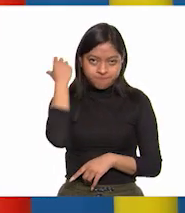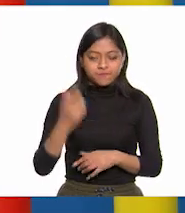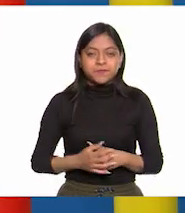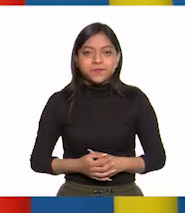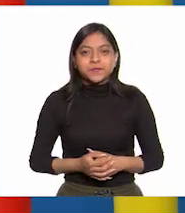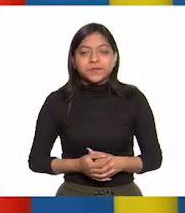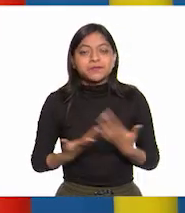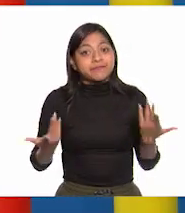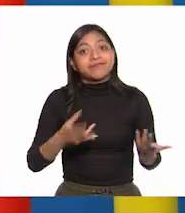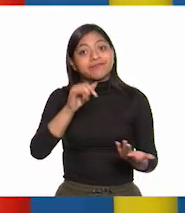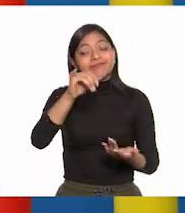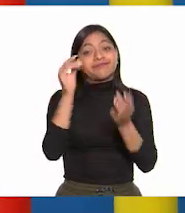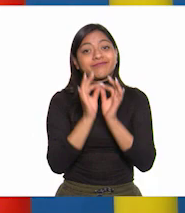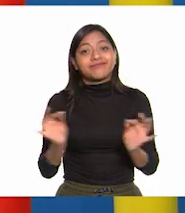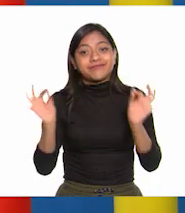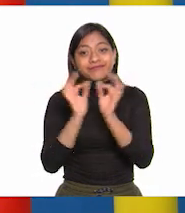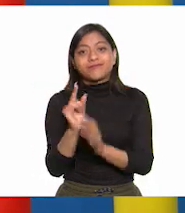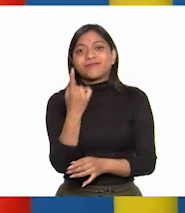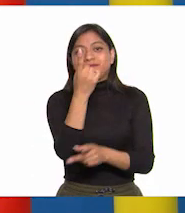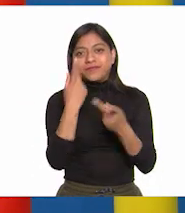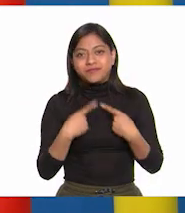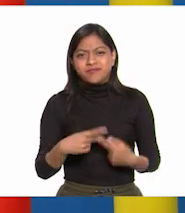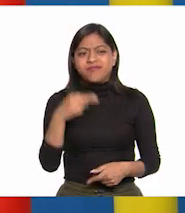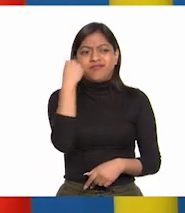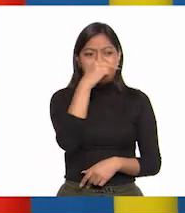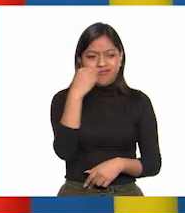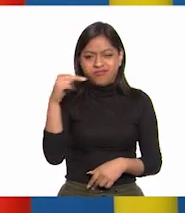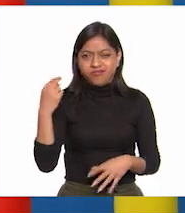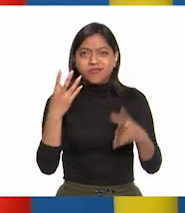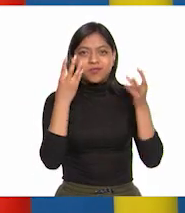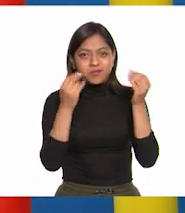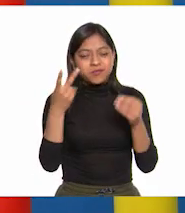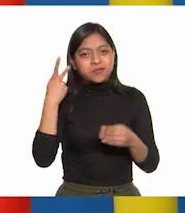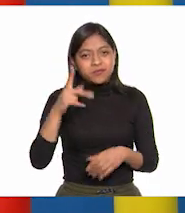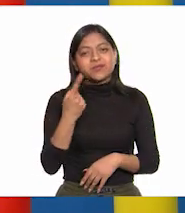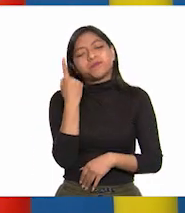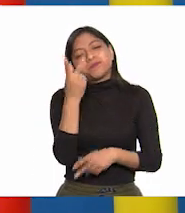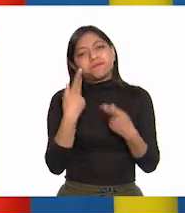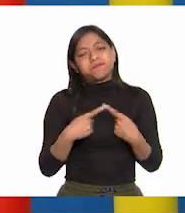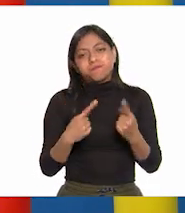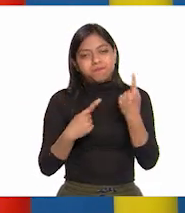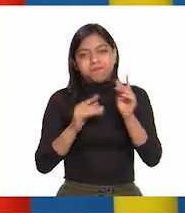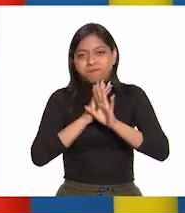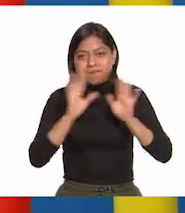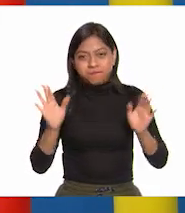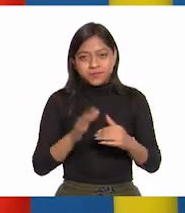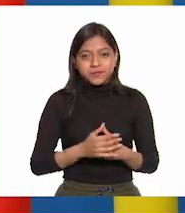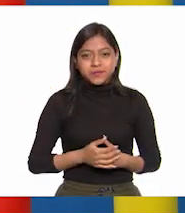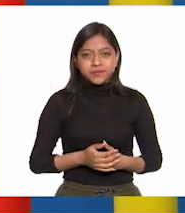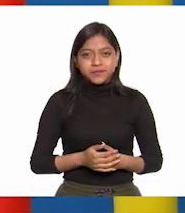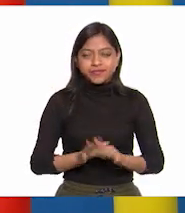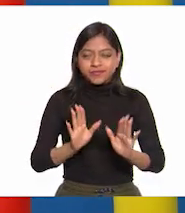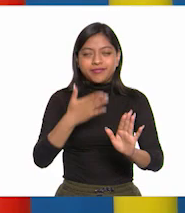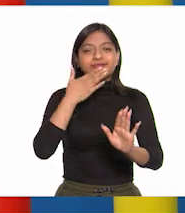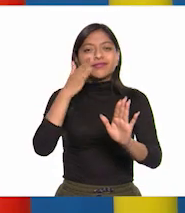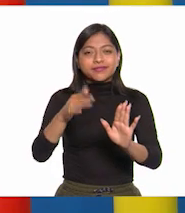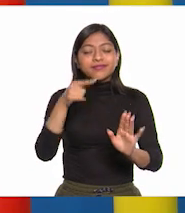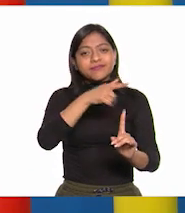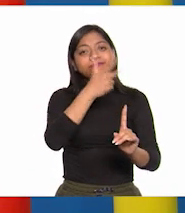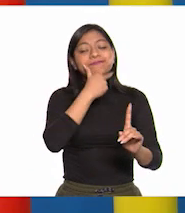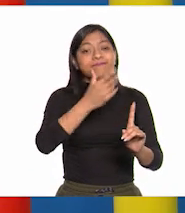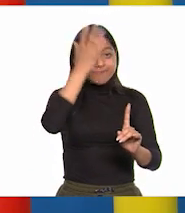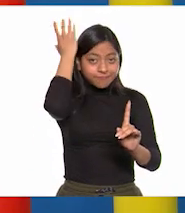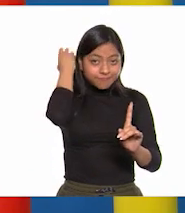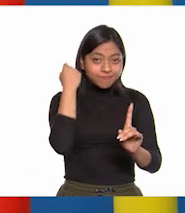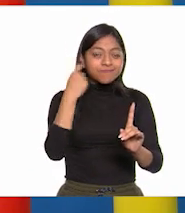cabe destacar que es una sola persona, solo que tenía un nombre muy largo. Pero bueno, Morelos,